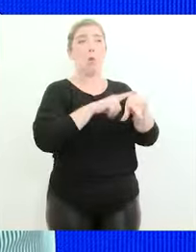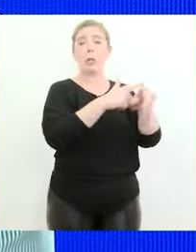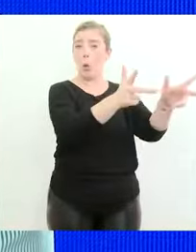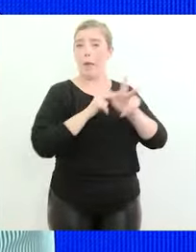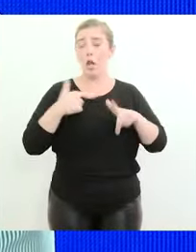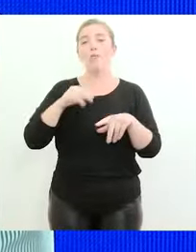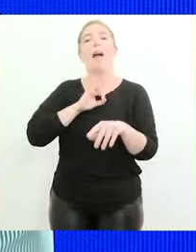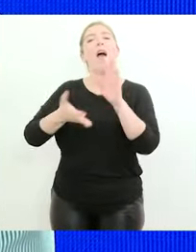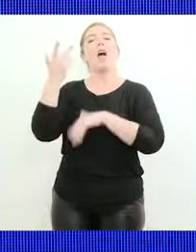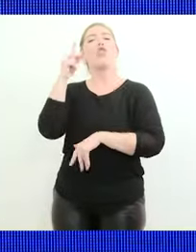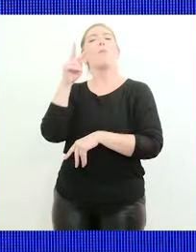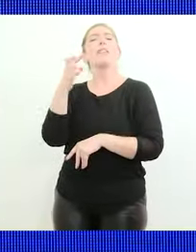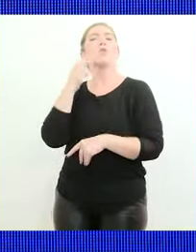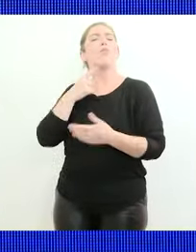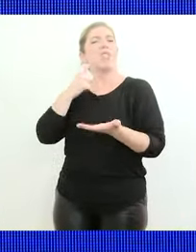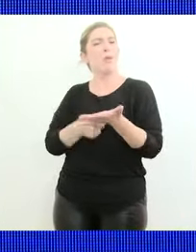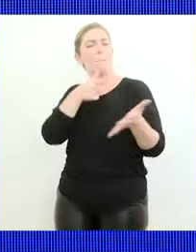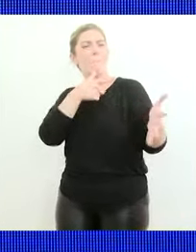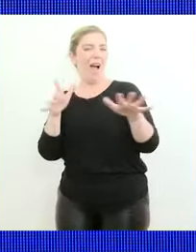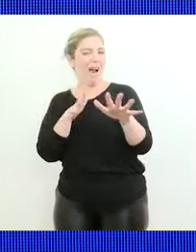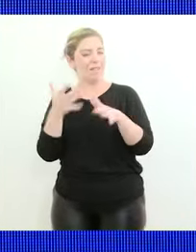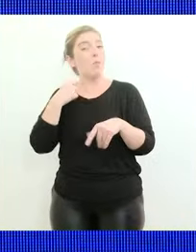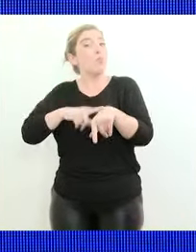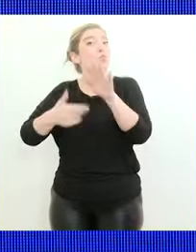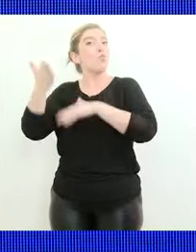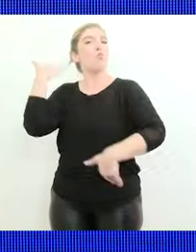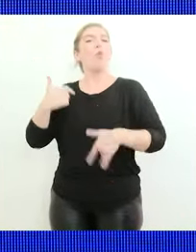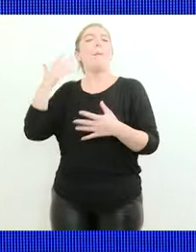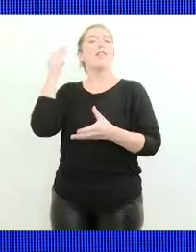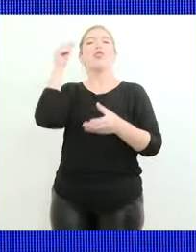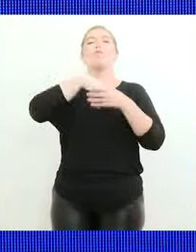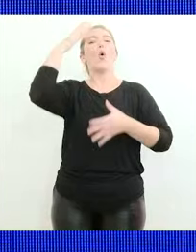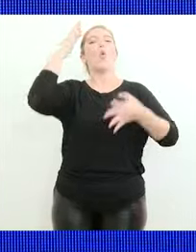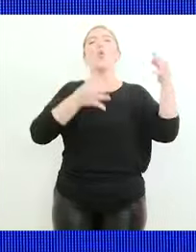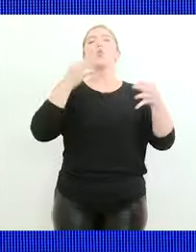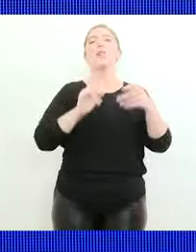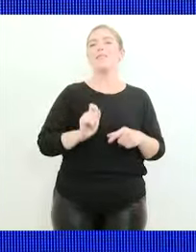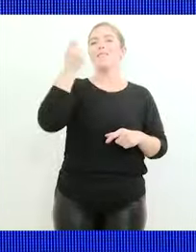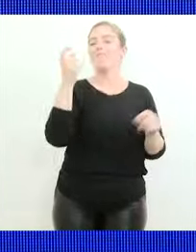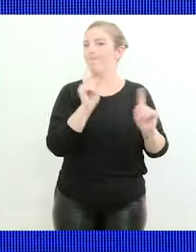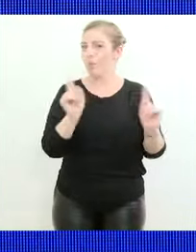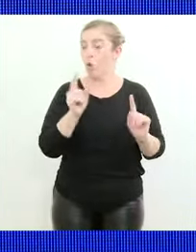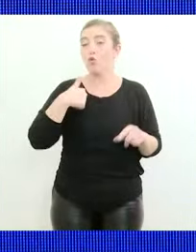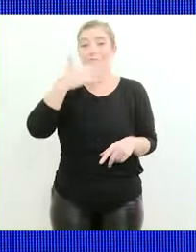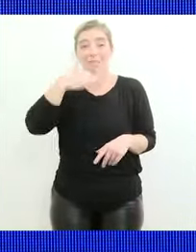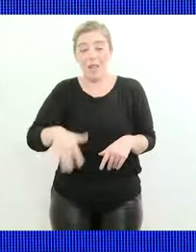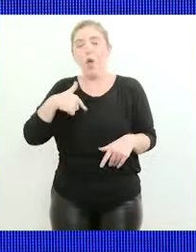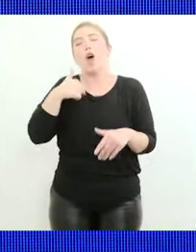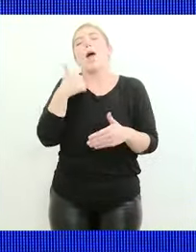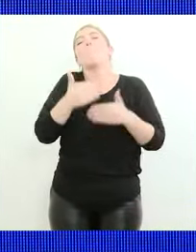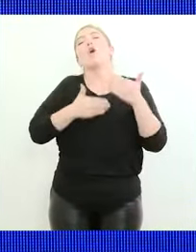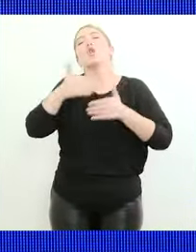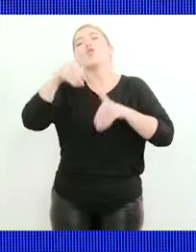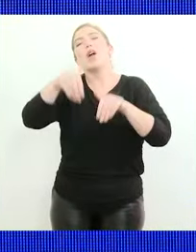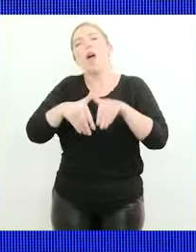2019 hubo una decisión parecida y en ese momento no hubo judicialización. Entiendo que estamos en proceso electoral